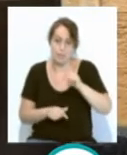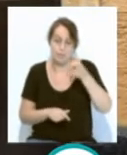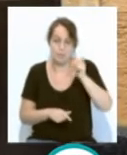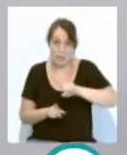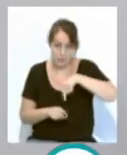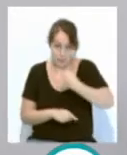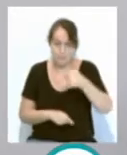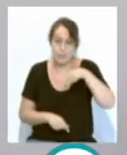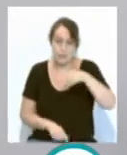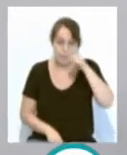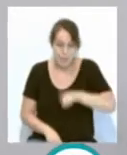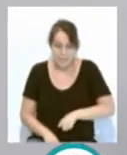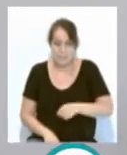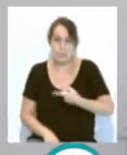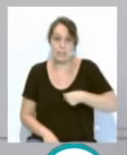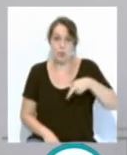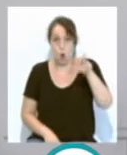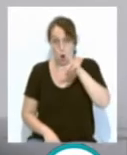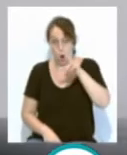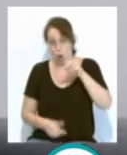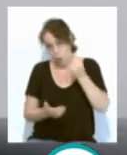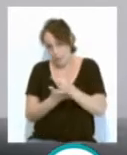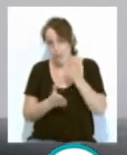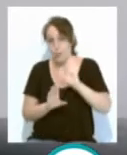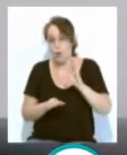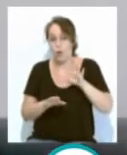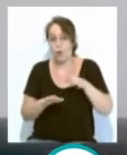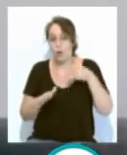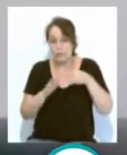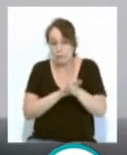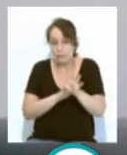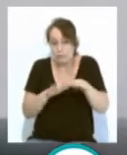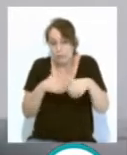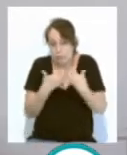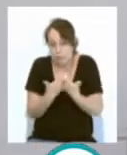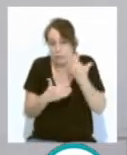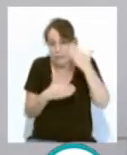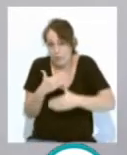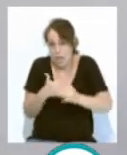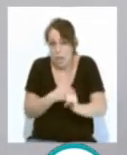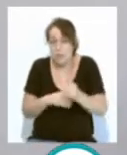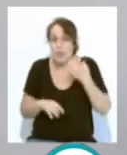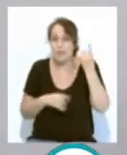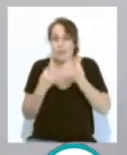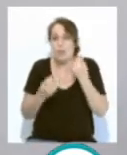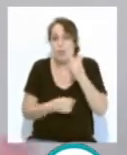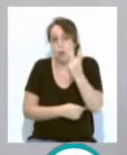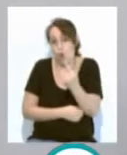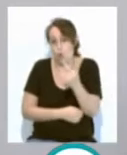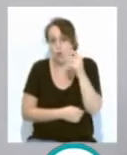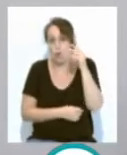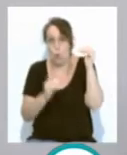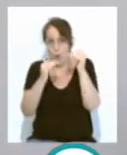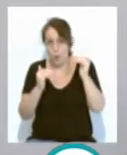hemos empezado a retomar, pero claro, con la limitación del aforo y tal, y bueno, hemos hecho dos actividades, dos jueves y